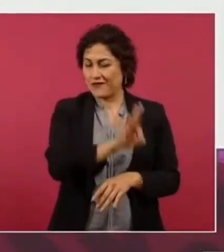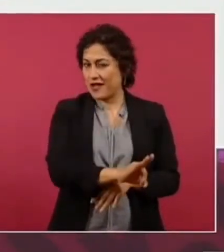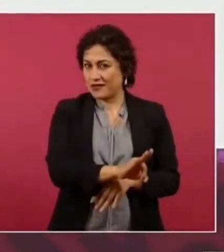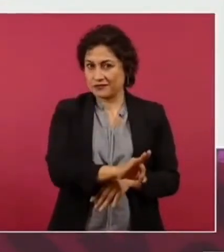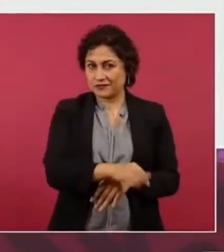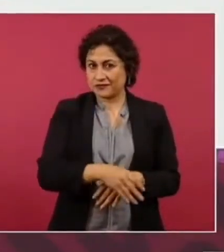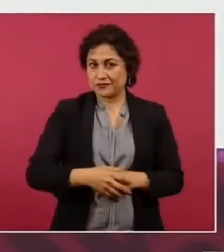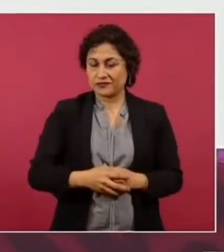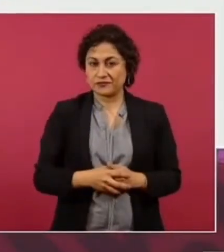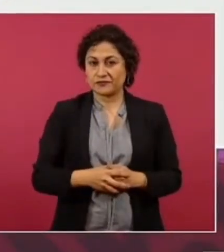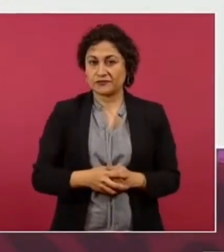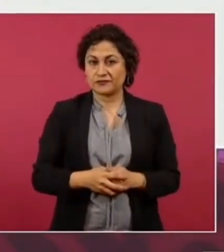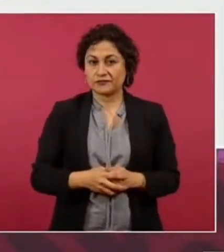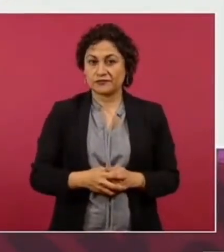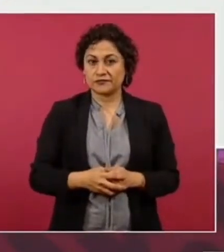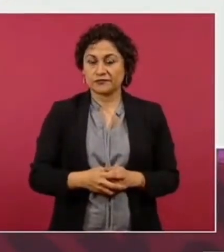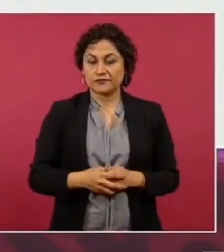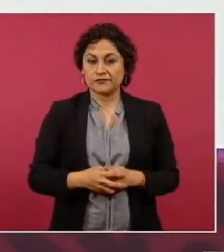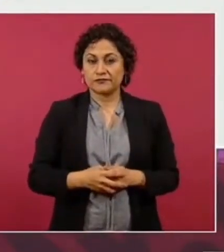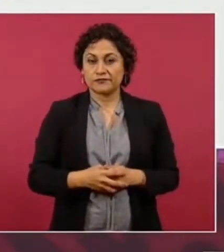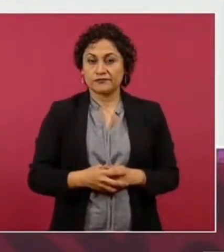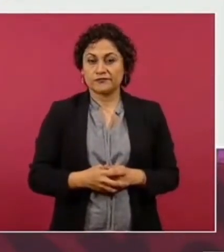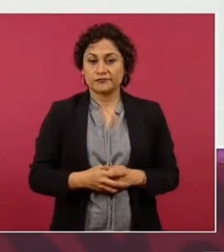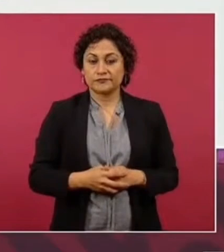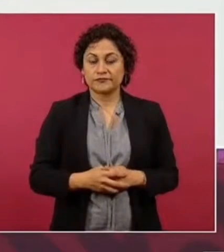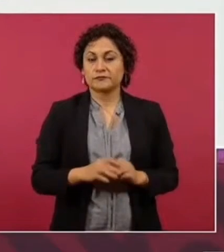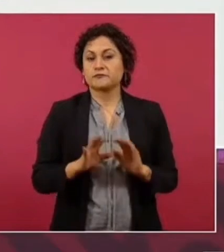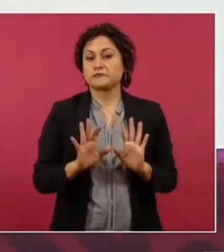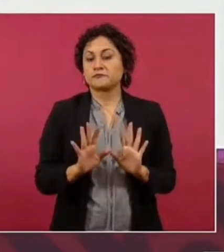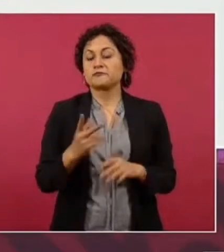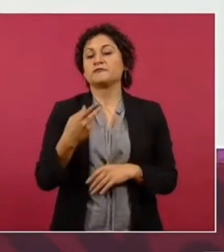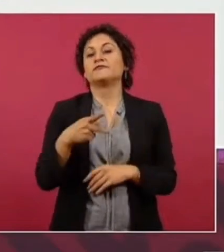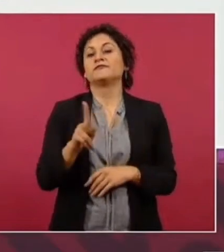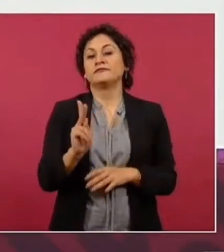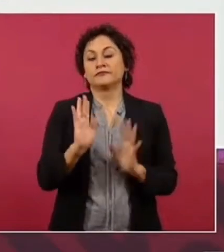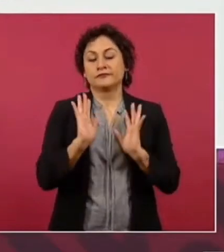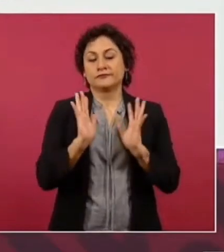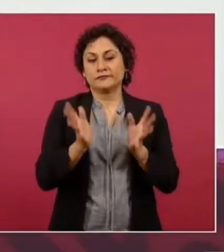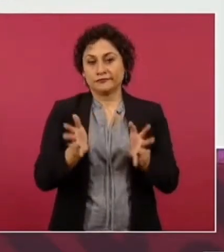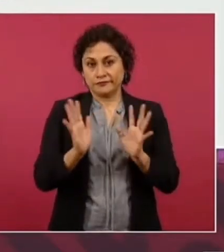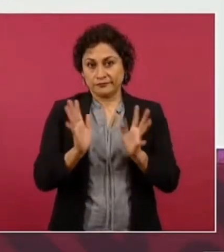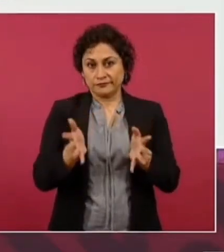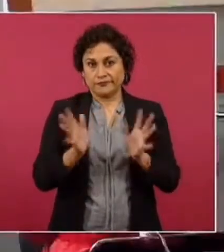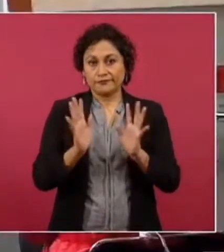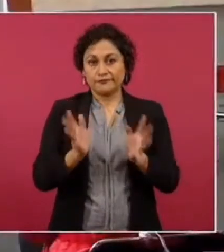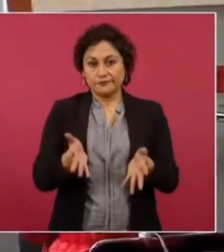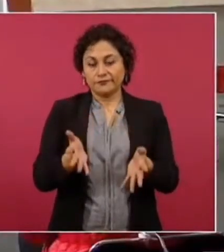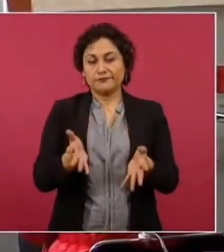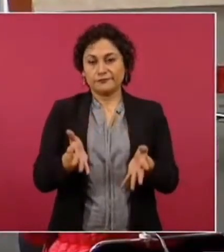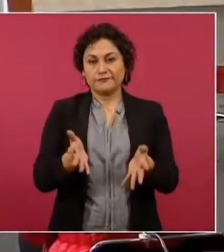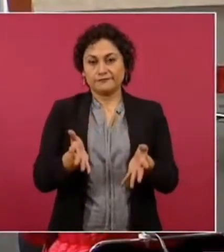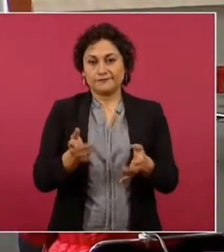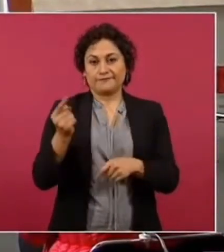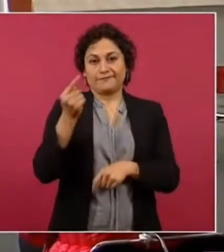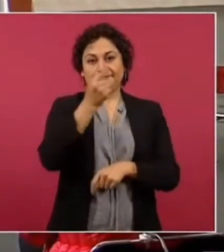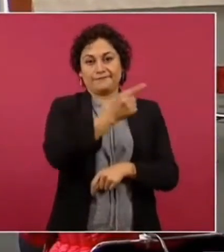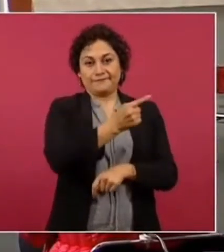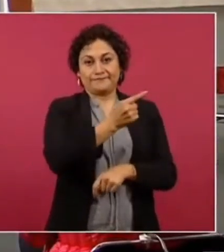pero ya si vamos por simpatías partidistas